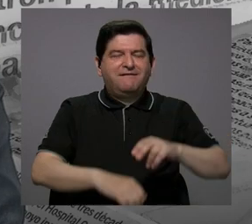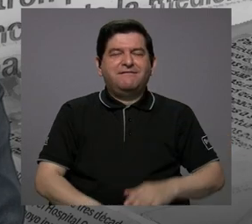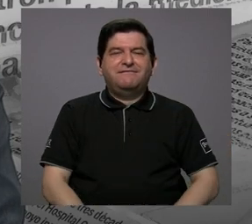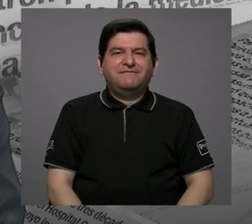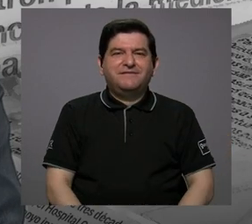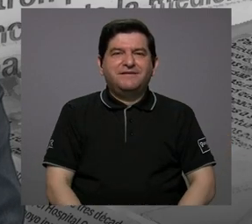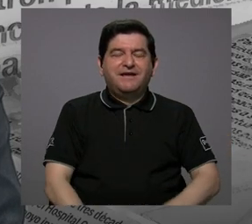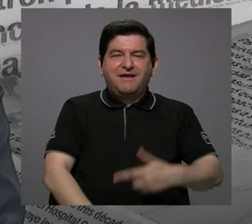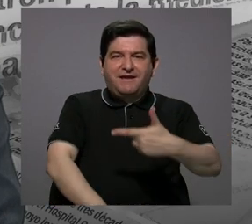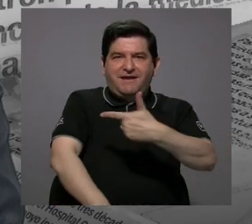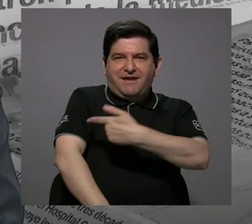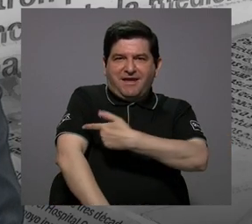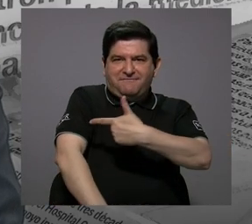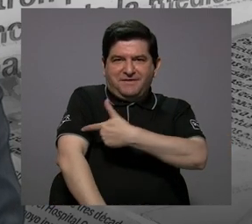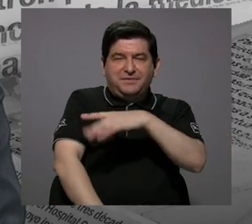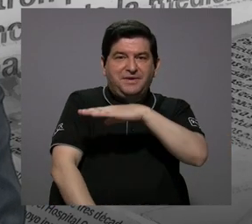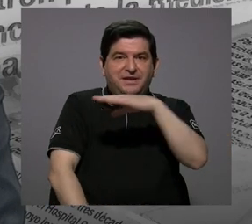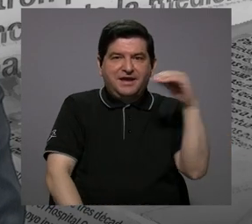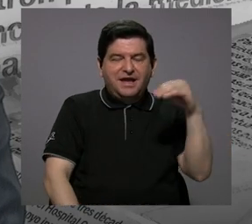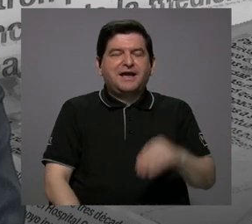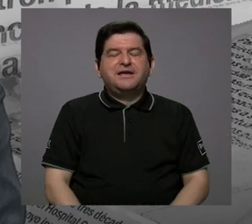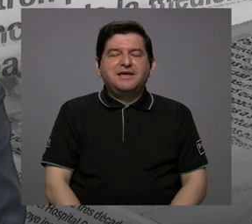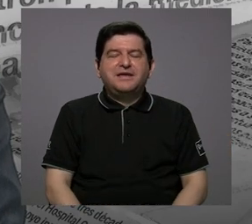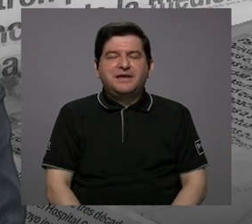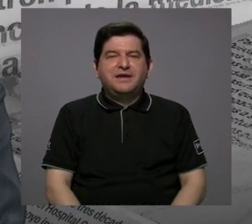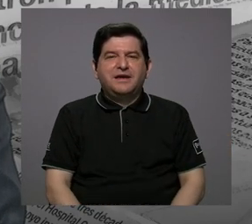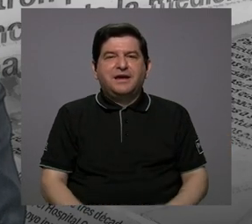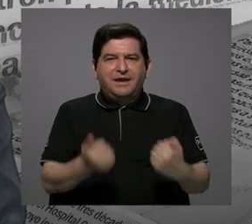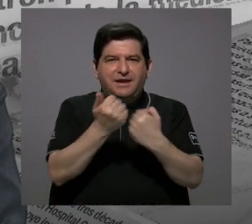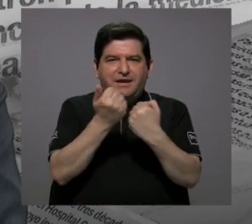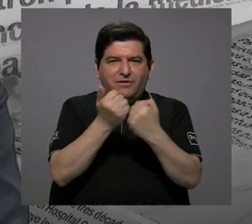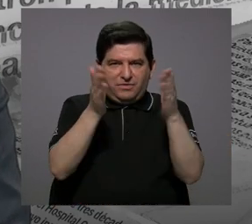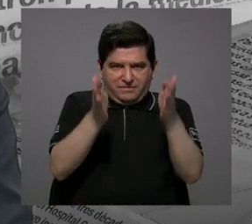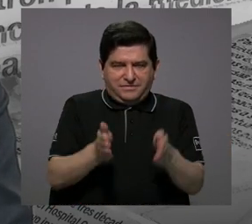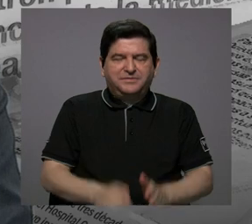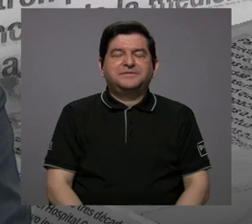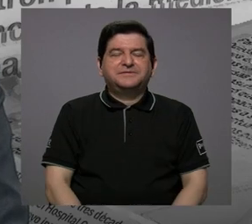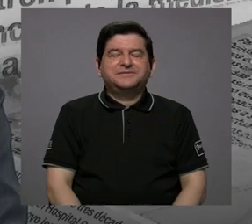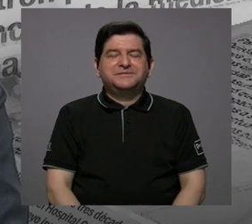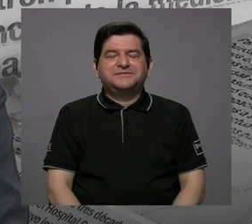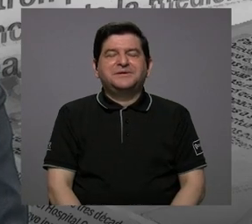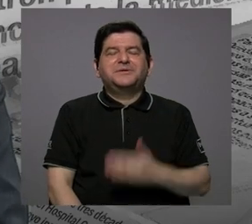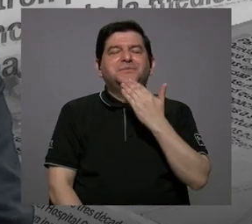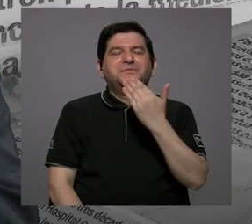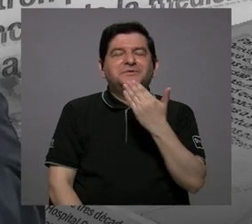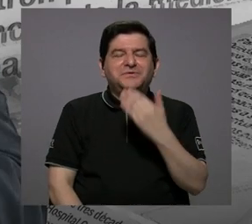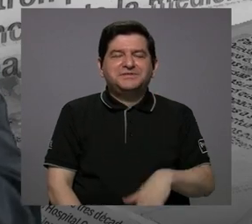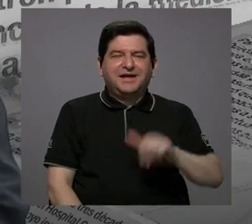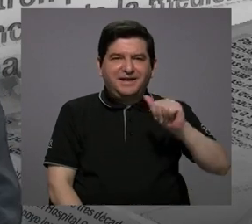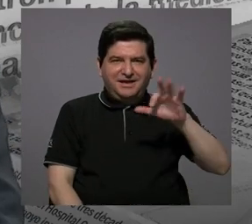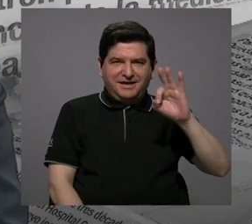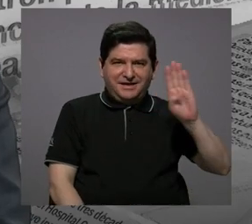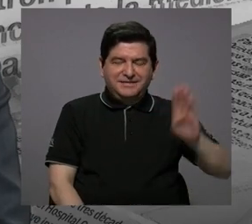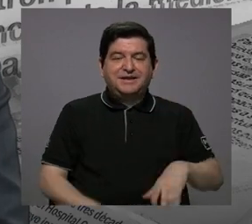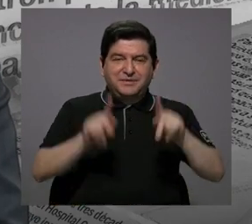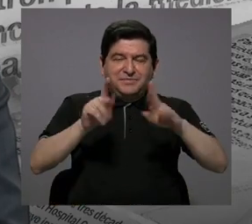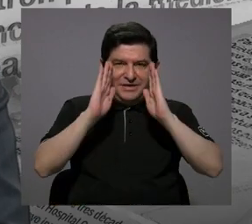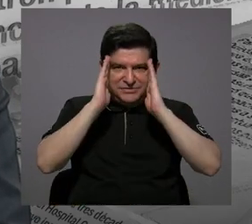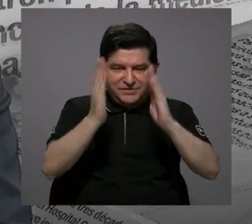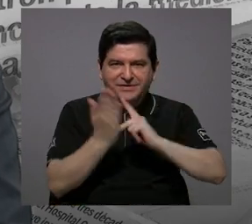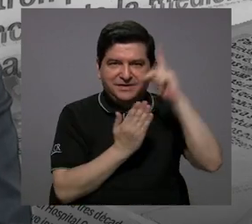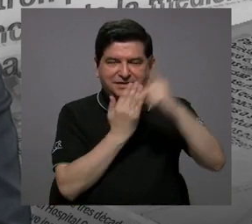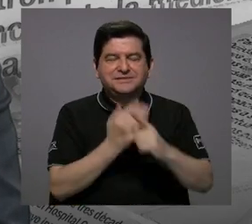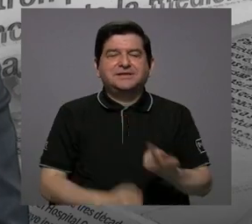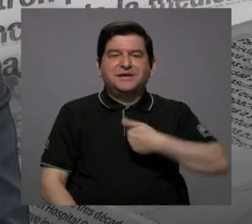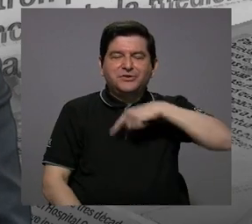de Enfermería y Afines, un gusto tenerlo aquí. Muchísimas gracias Alejandra, el público que nos sintoniza, estamos